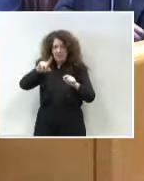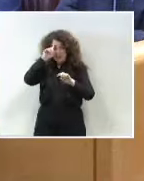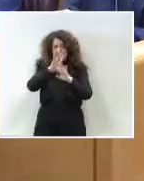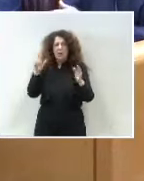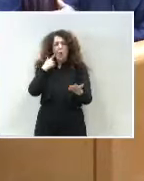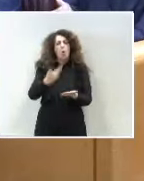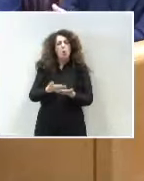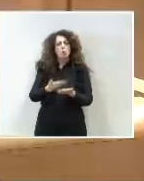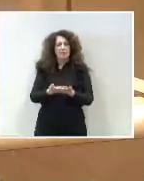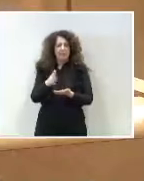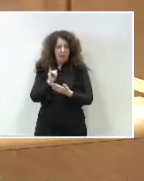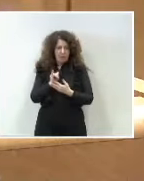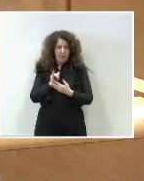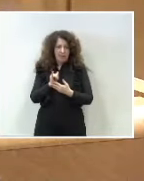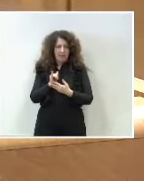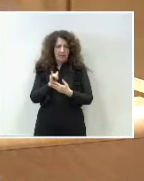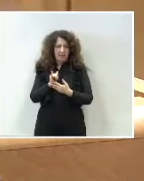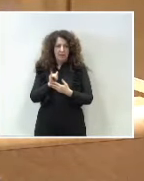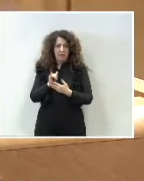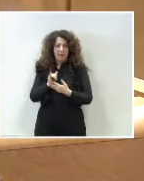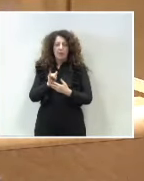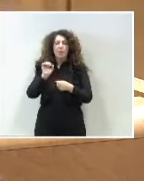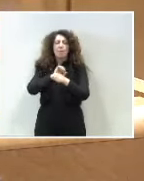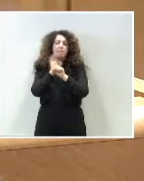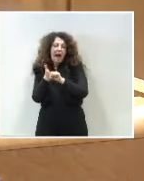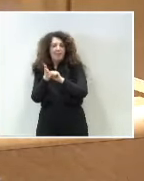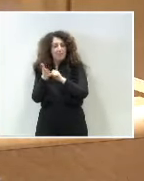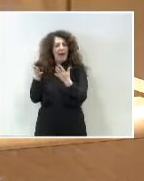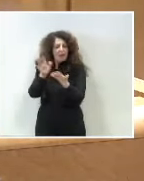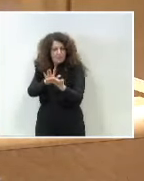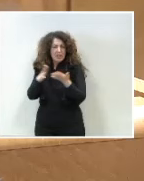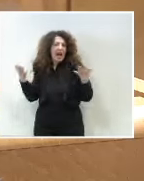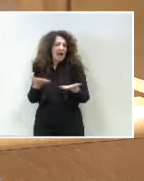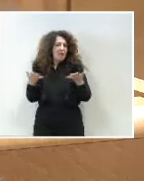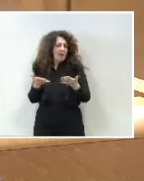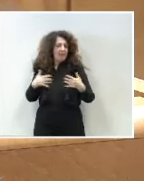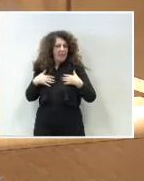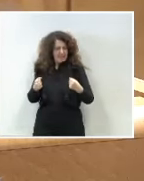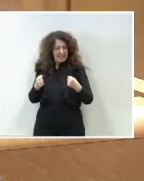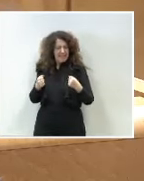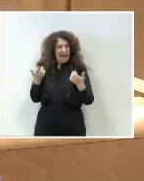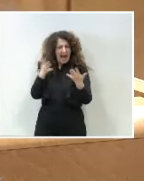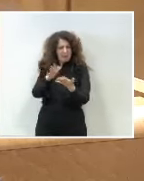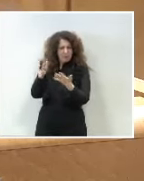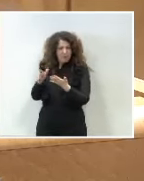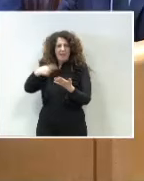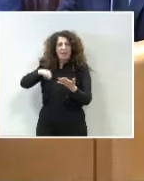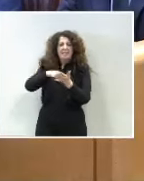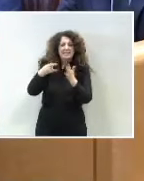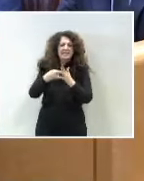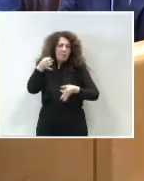una justificación. Estábamos haciendo frente a la pandemia, a la emergencia sanitaria, y teníamos entre todos que sostener el sistema público